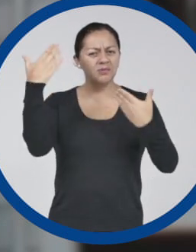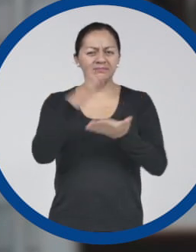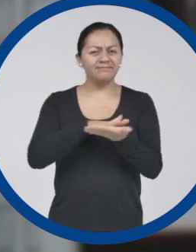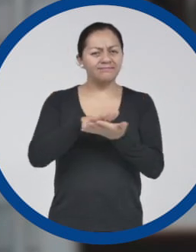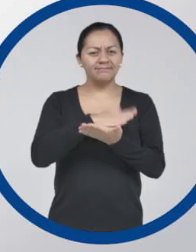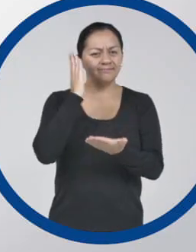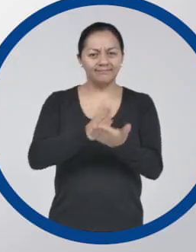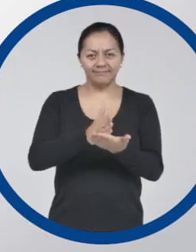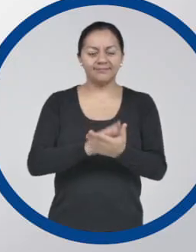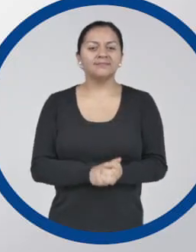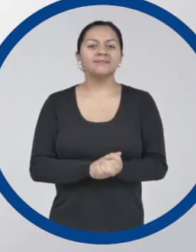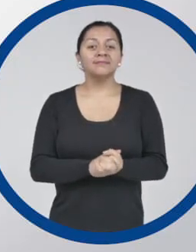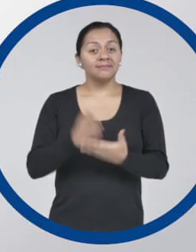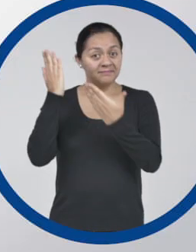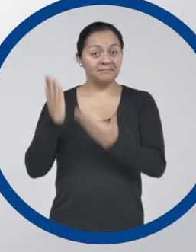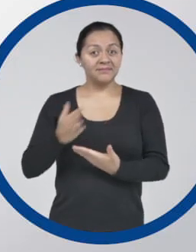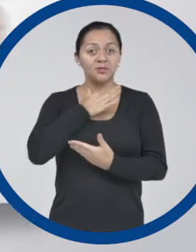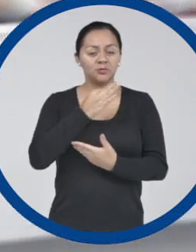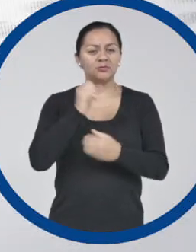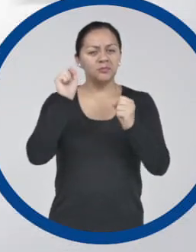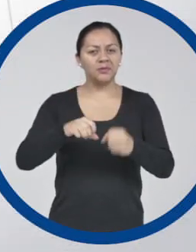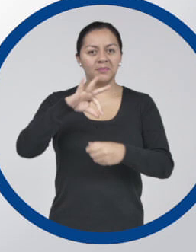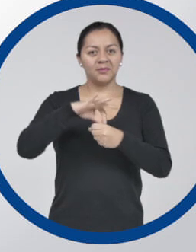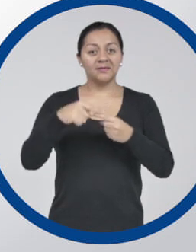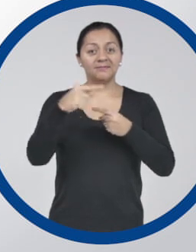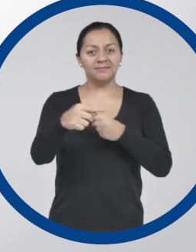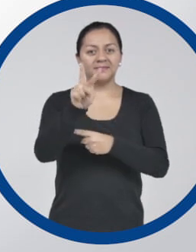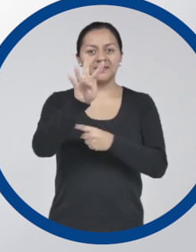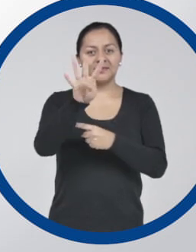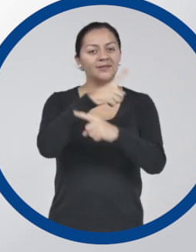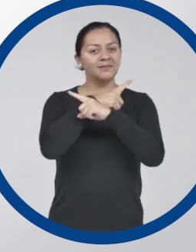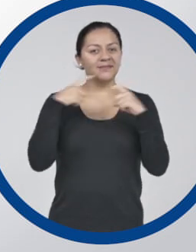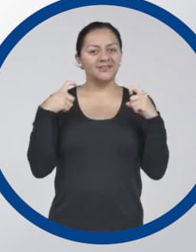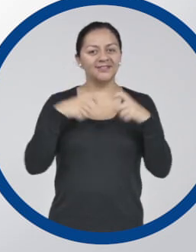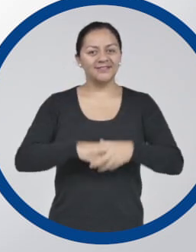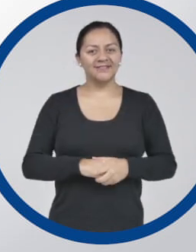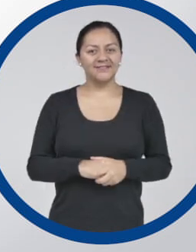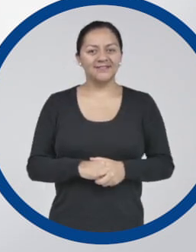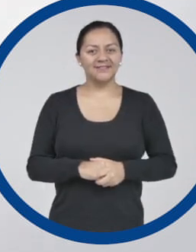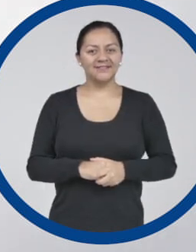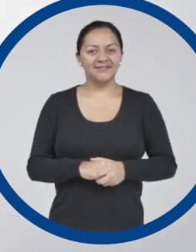politiquería. Si Carlos Espinosa es tu voz, vota por él este 24 de marzo y hazte escuchar. Gracias.